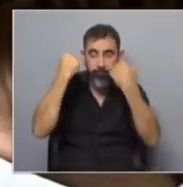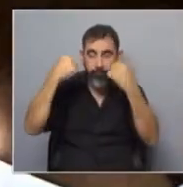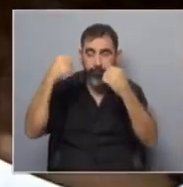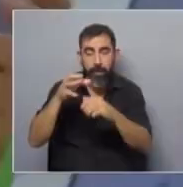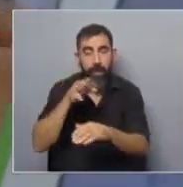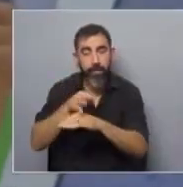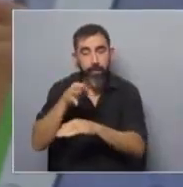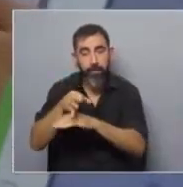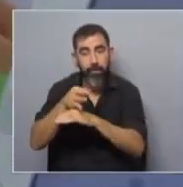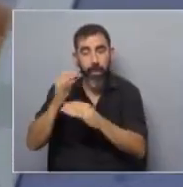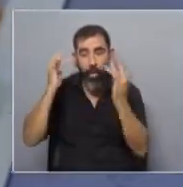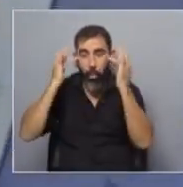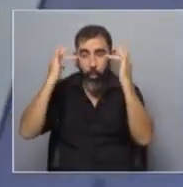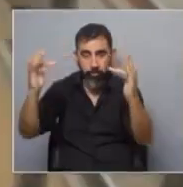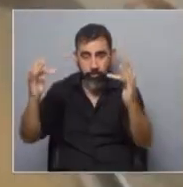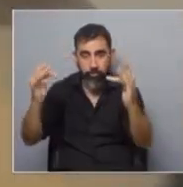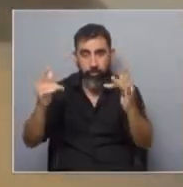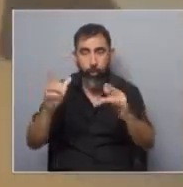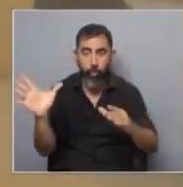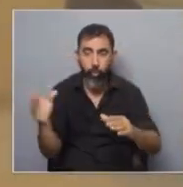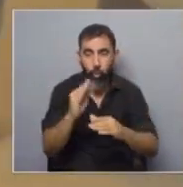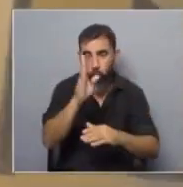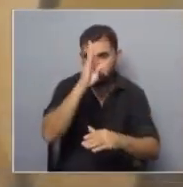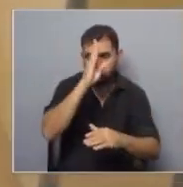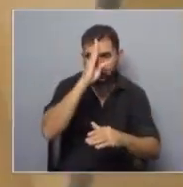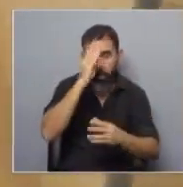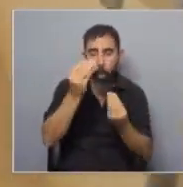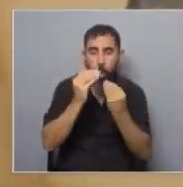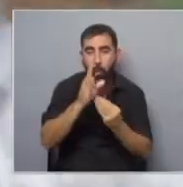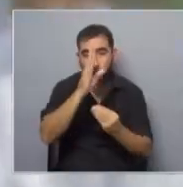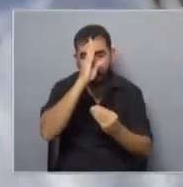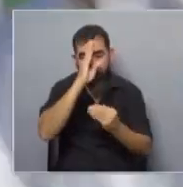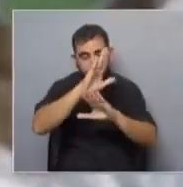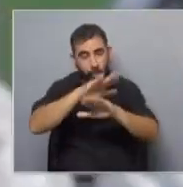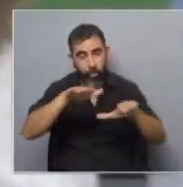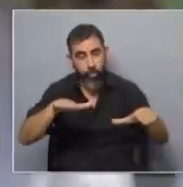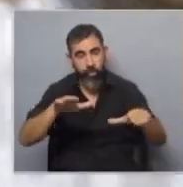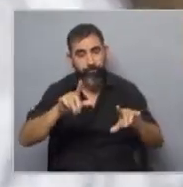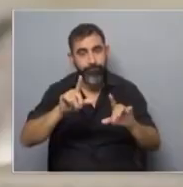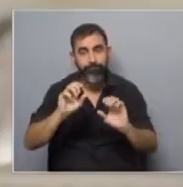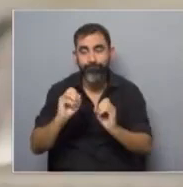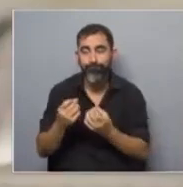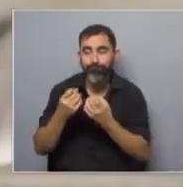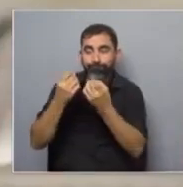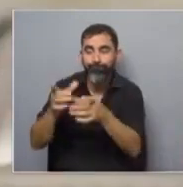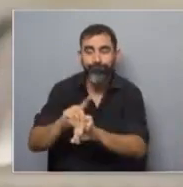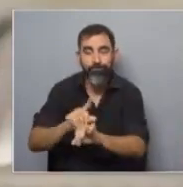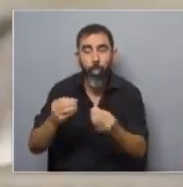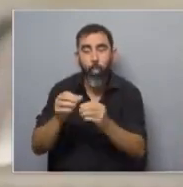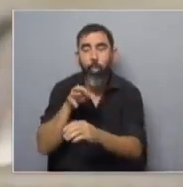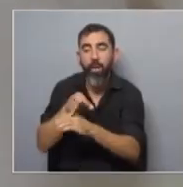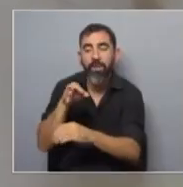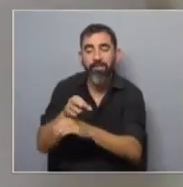educativas. Entonces parece que todo esto que hemos aprendido sobre cómo los niños aprenden no llega, no se traduce en cómo